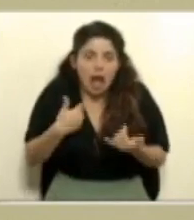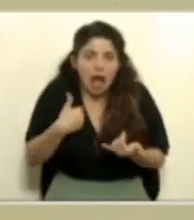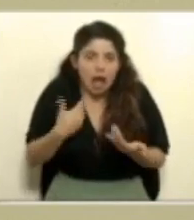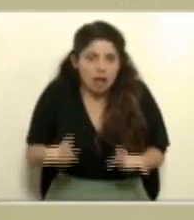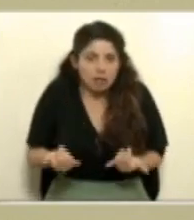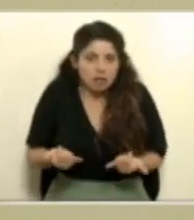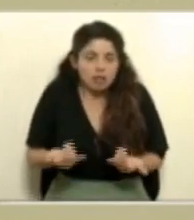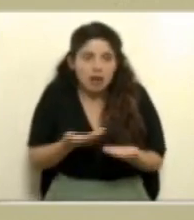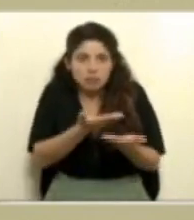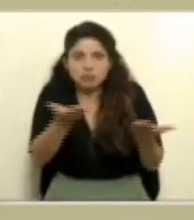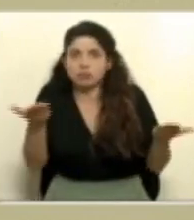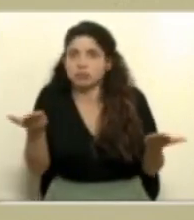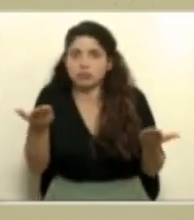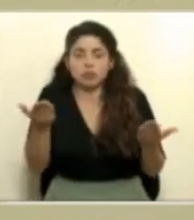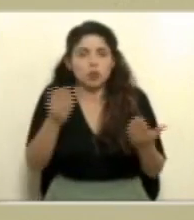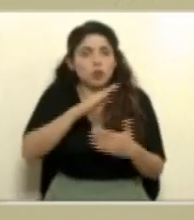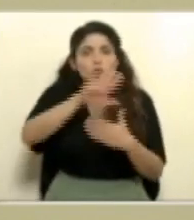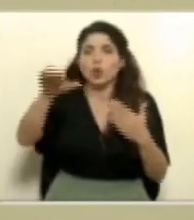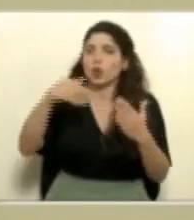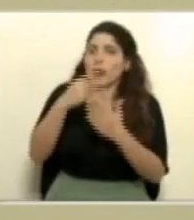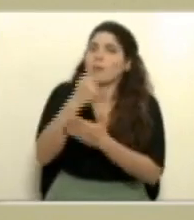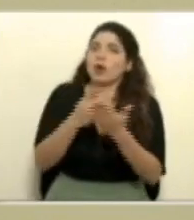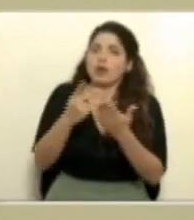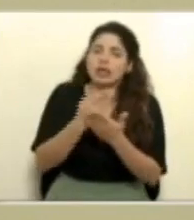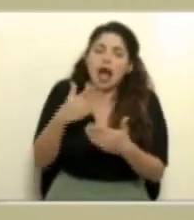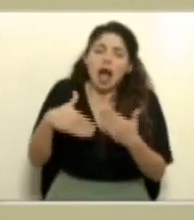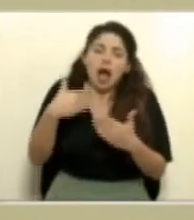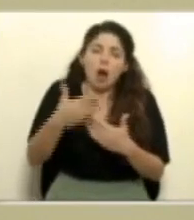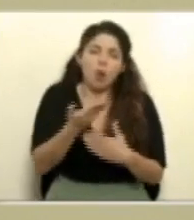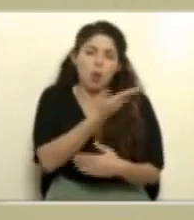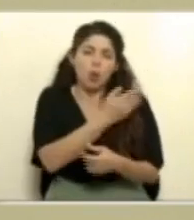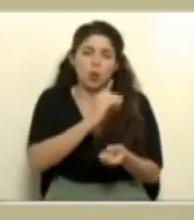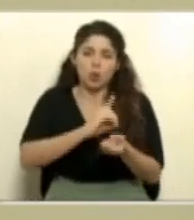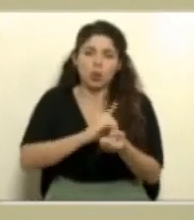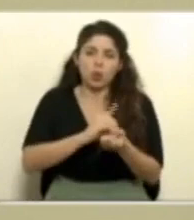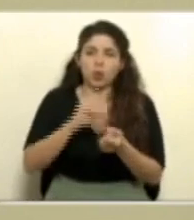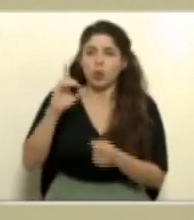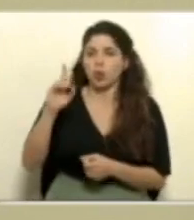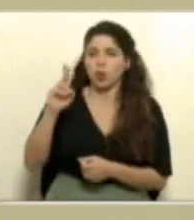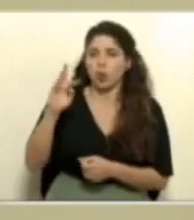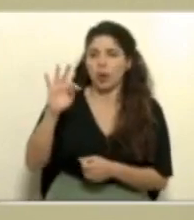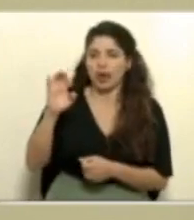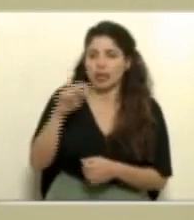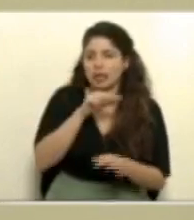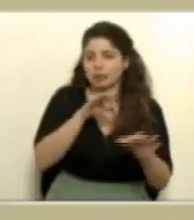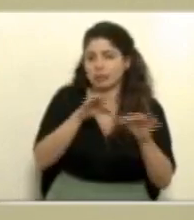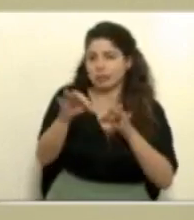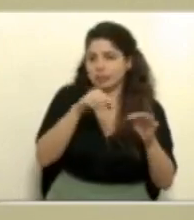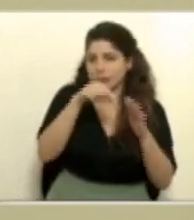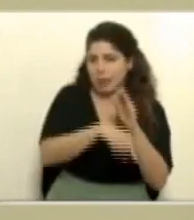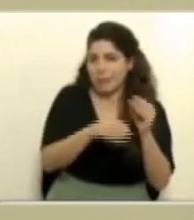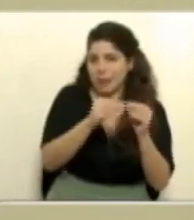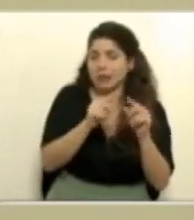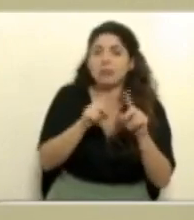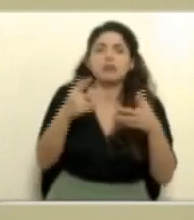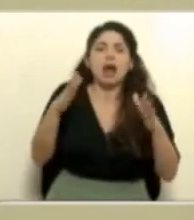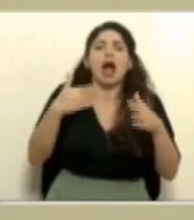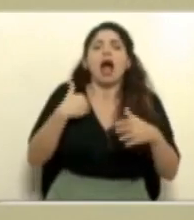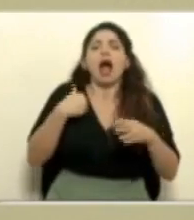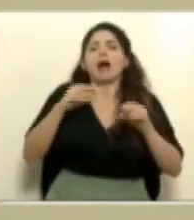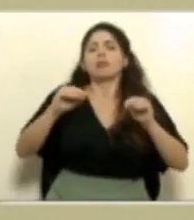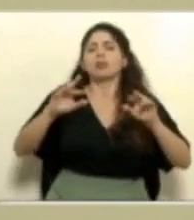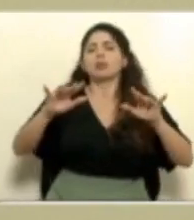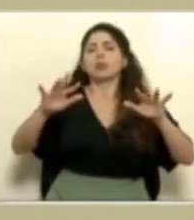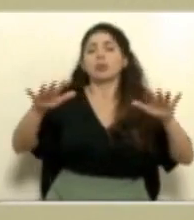básicamente en todas las provincias. Bueno, ahora el doctor Duarte va a hablar de esto, pero sí está distribuida. O que